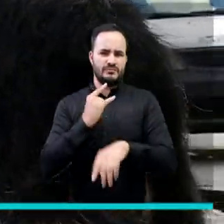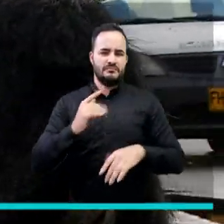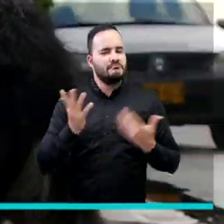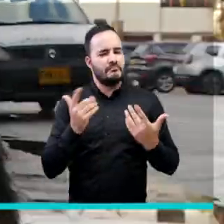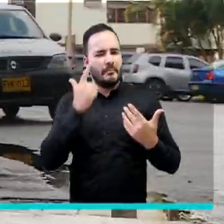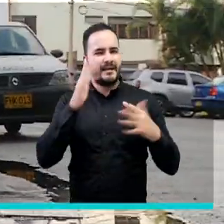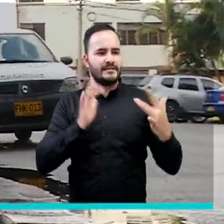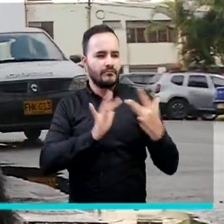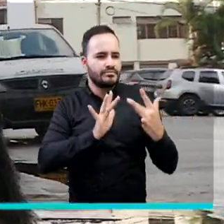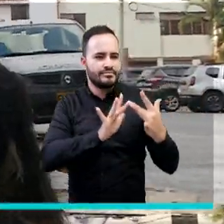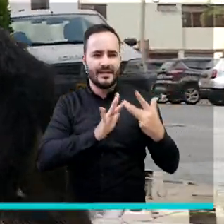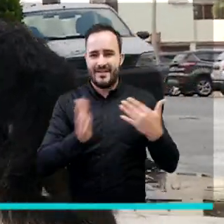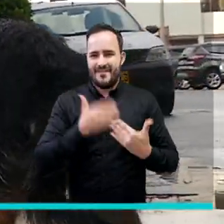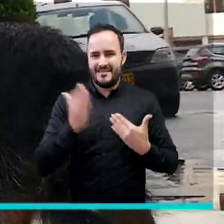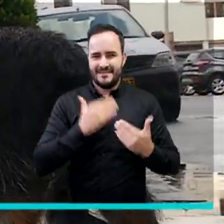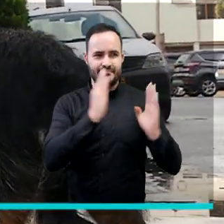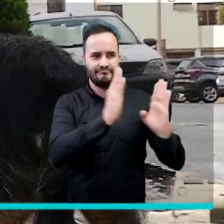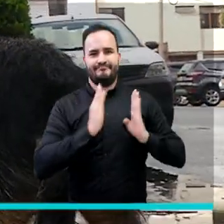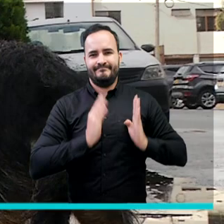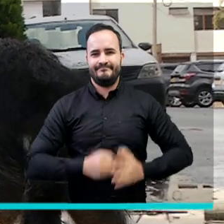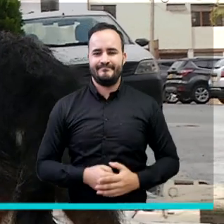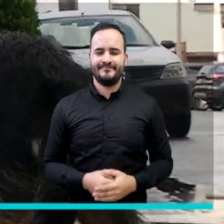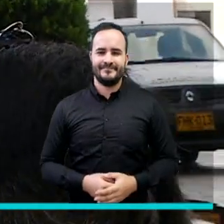como más cercano el trato.